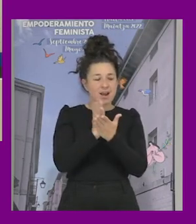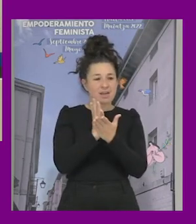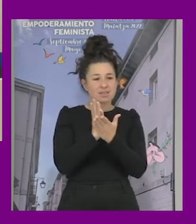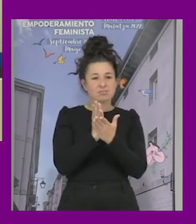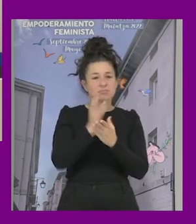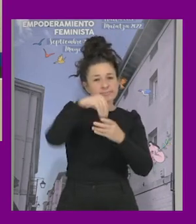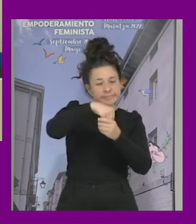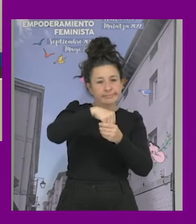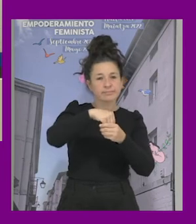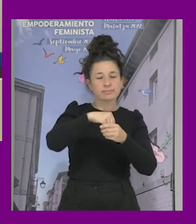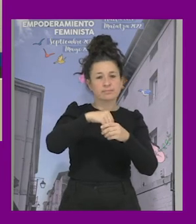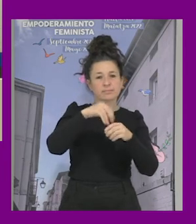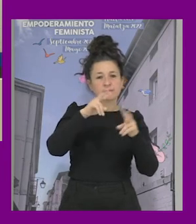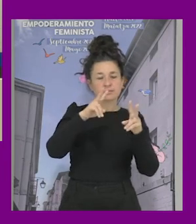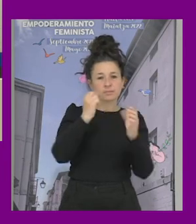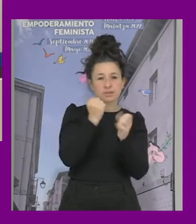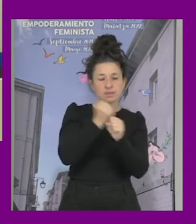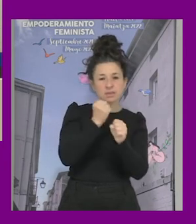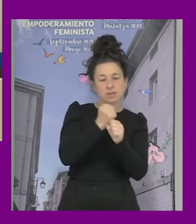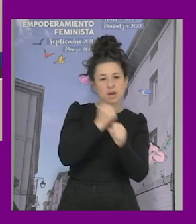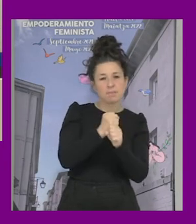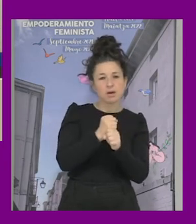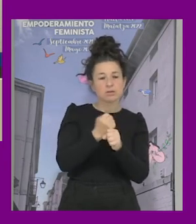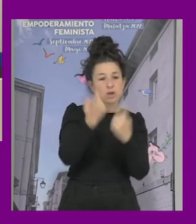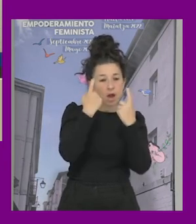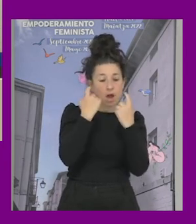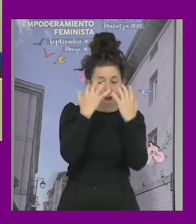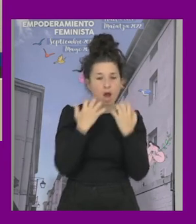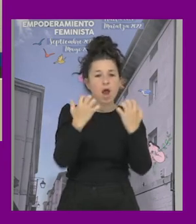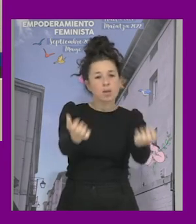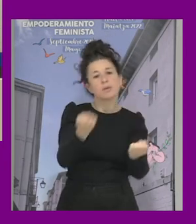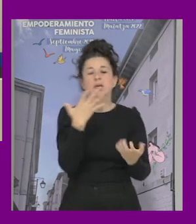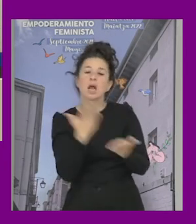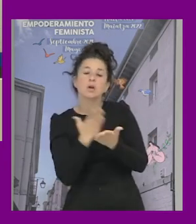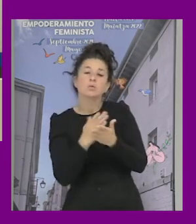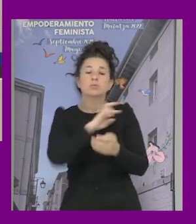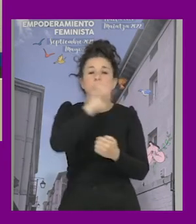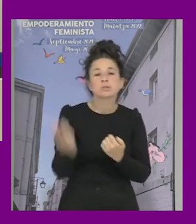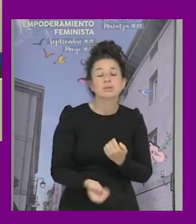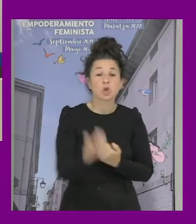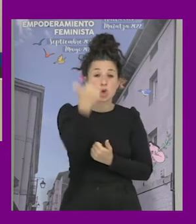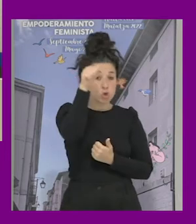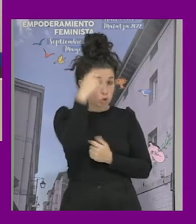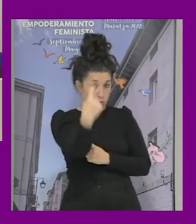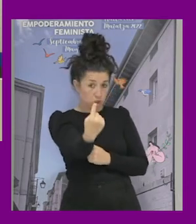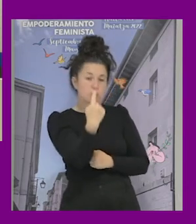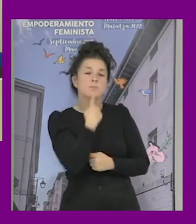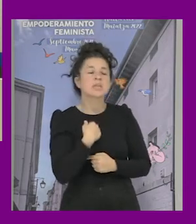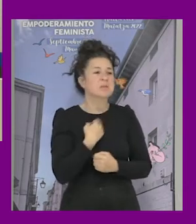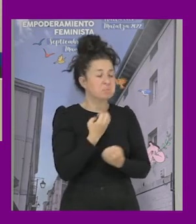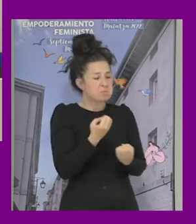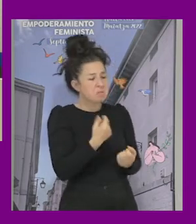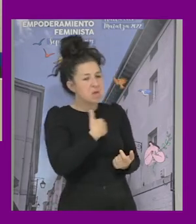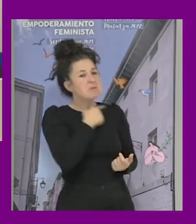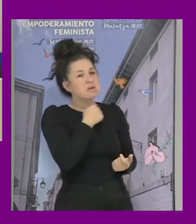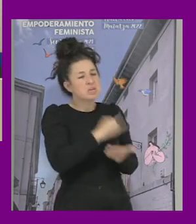y al final de curso pregunto al alumnado que les ha parecido el curso y tal y un chico dice bien bien a